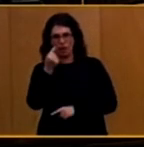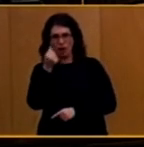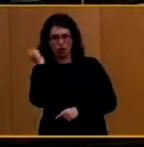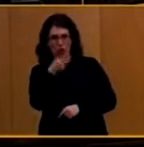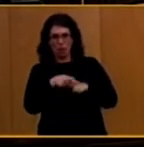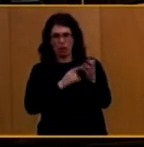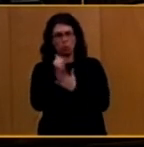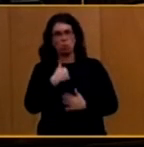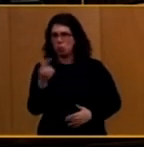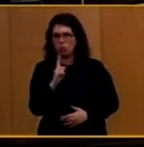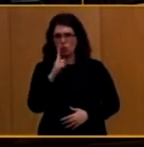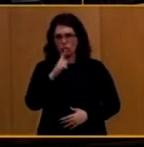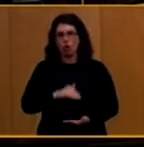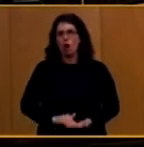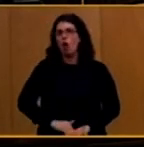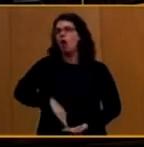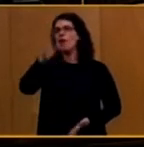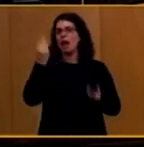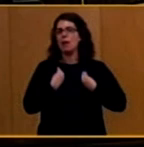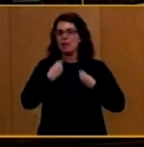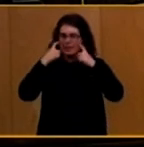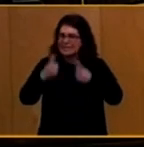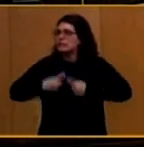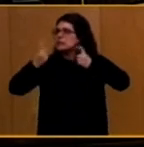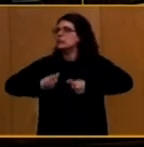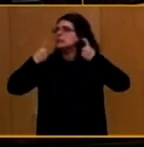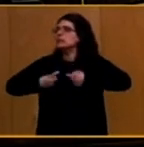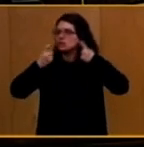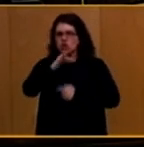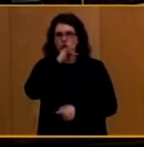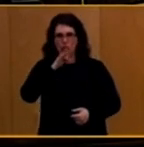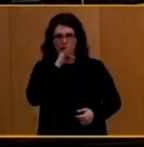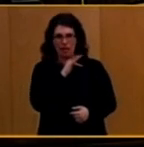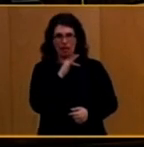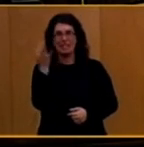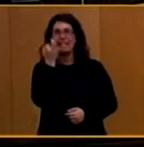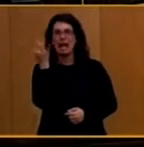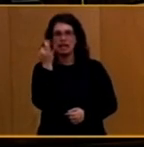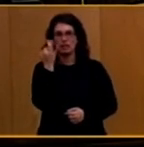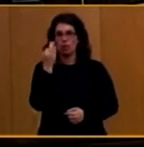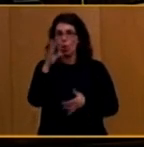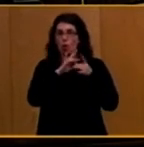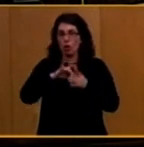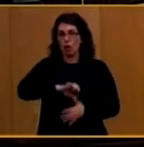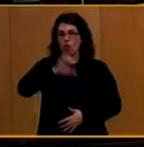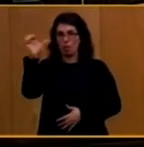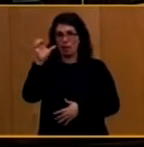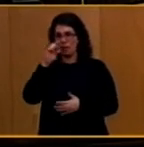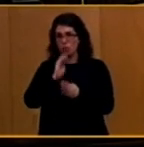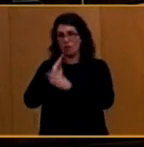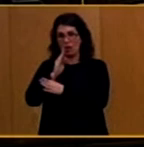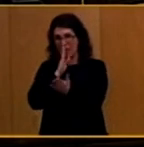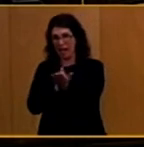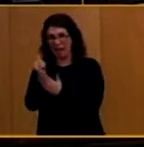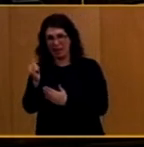intentando conseguir, y no lo he conseguido, que en lugar que se lleven los ingresos de la Unión Europea, las subvenciones agrarias, el 80%